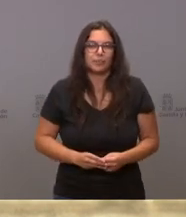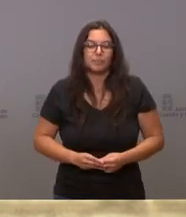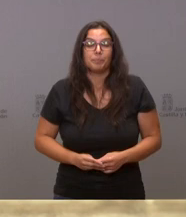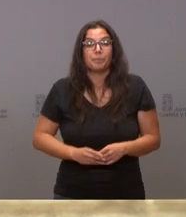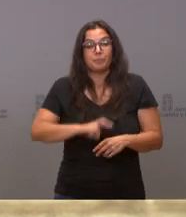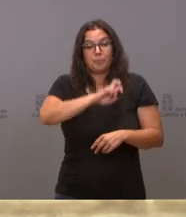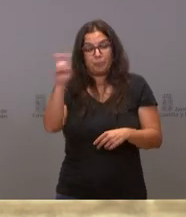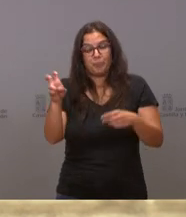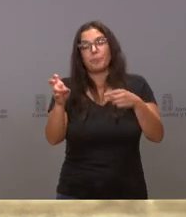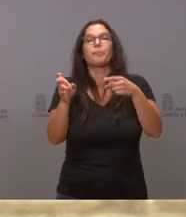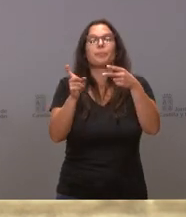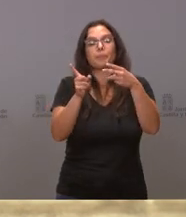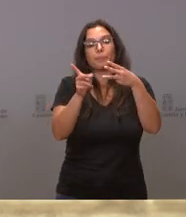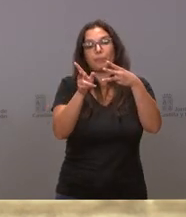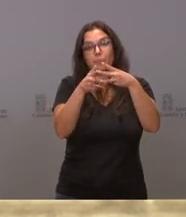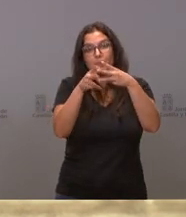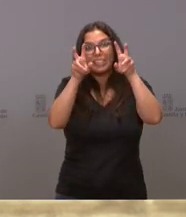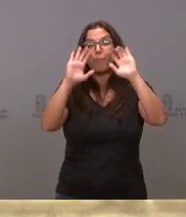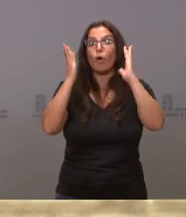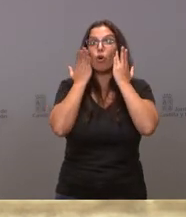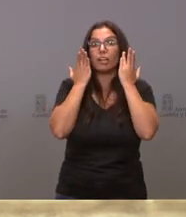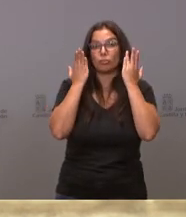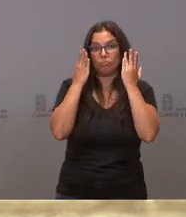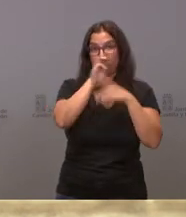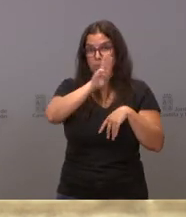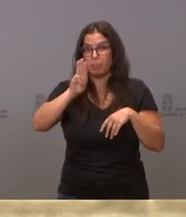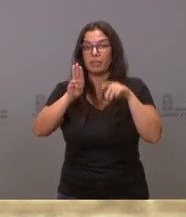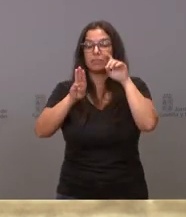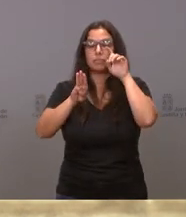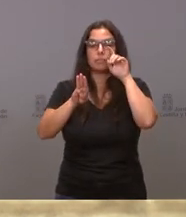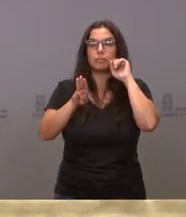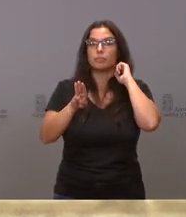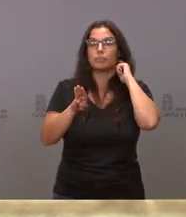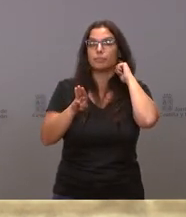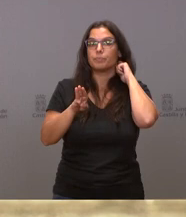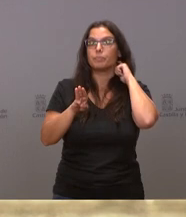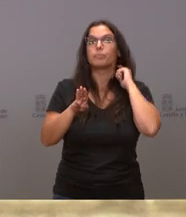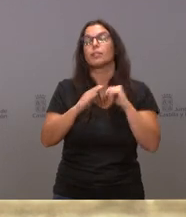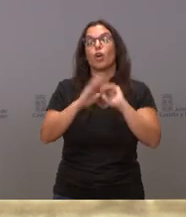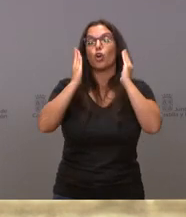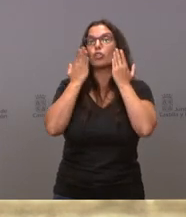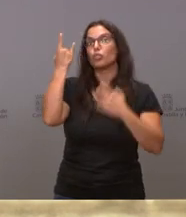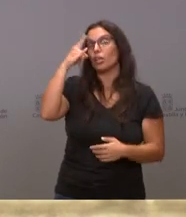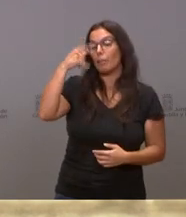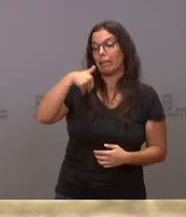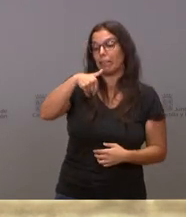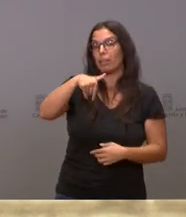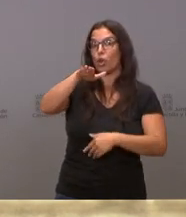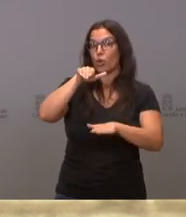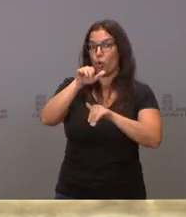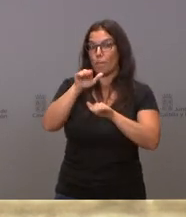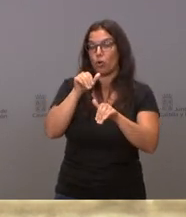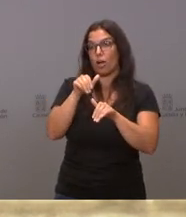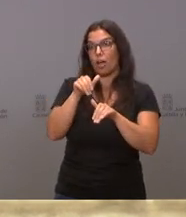Respecto de las cuestiones de Congreso, pues mire, el Congreso de Salamanca se convocará cuando